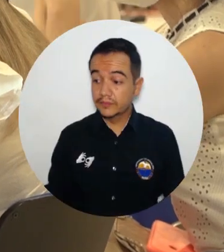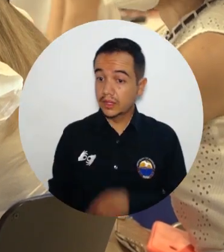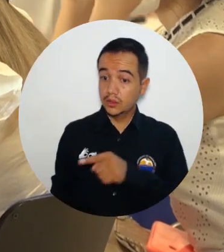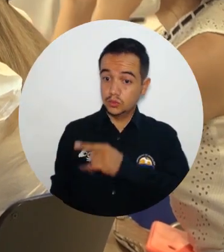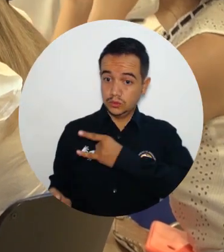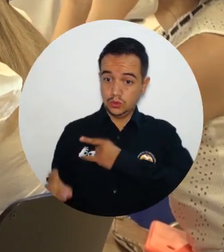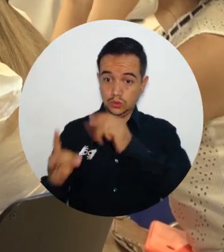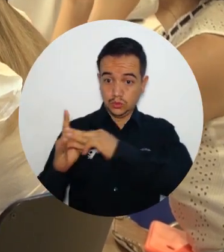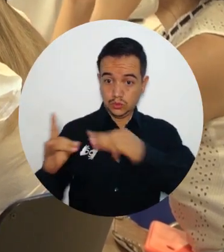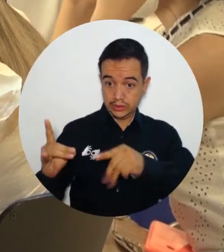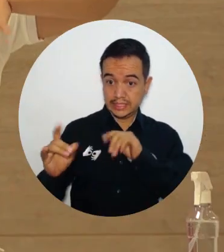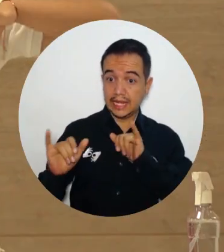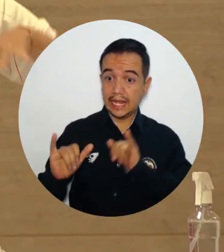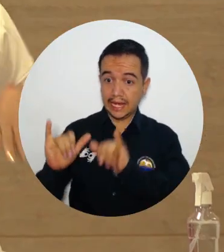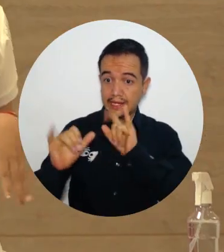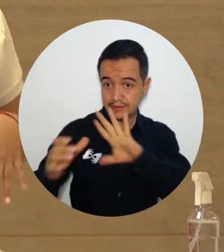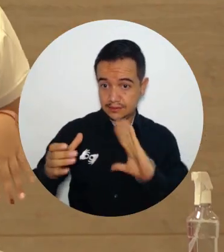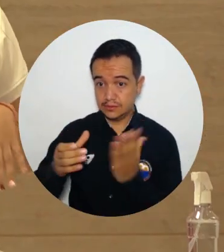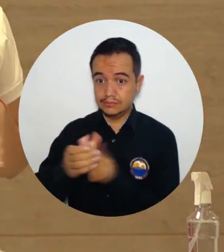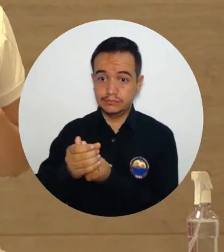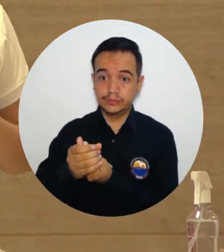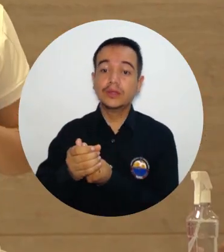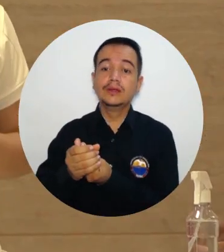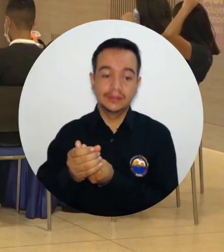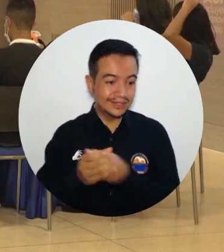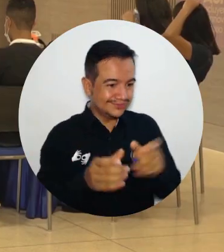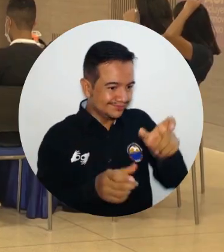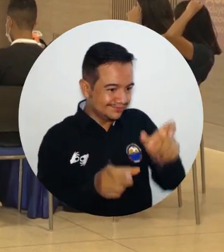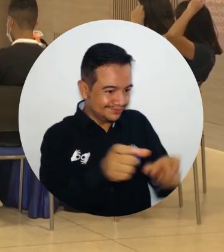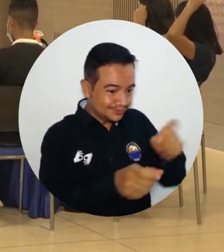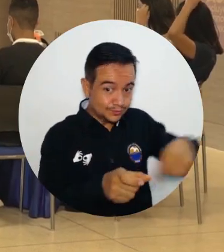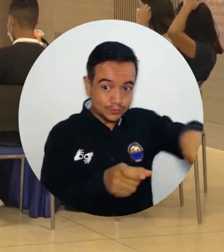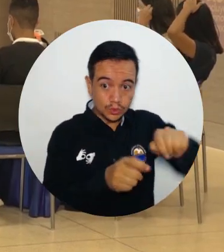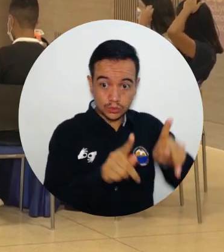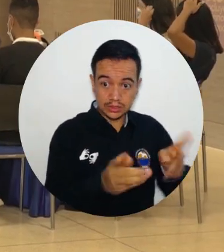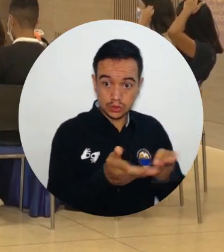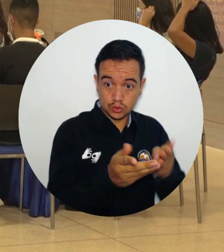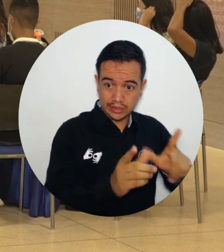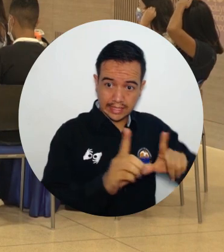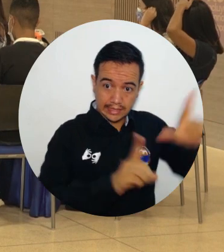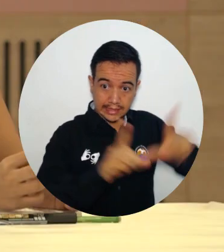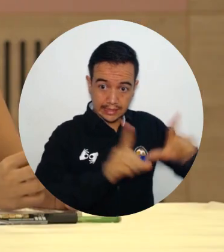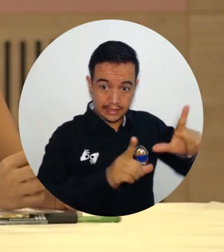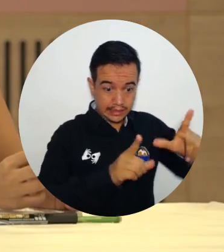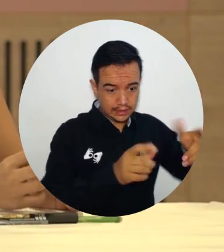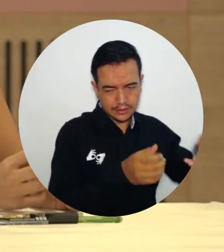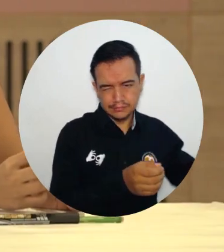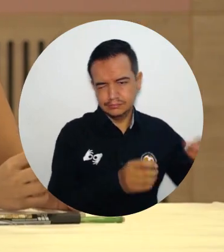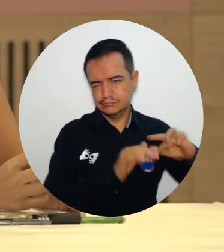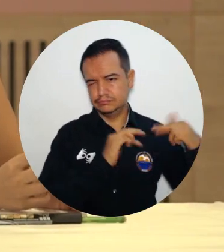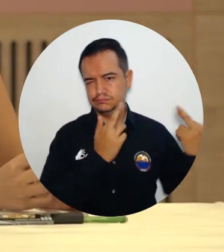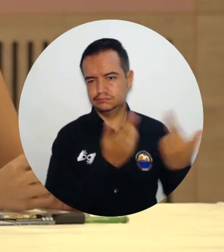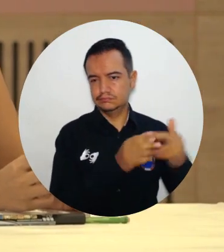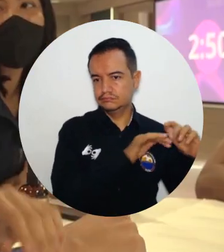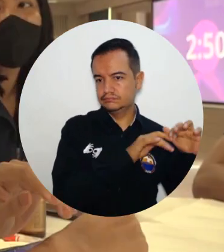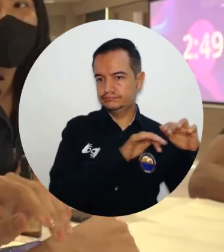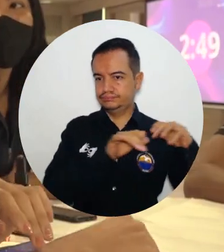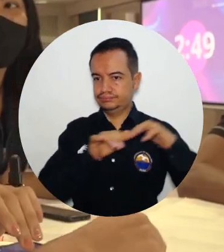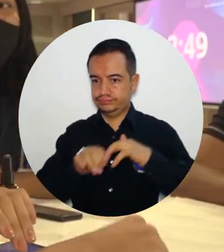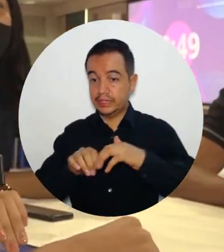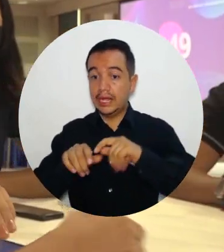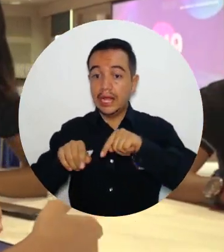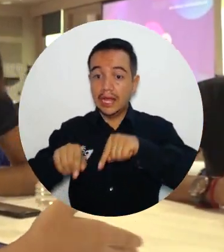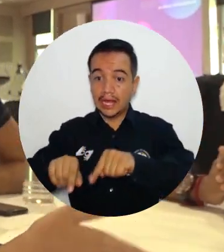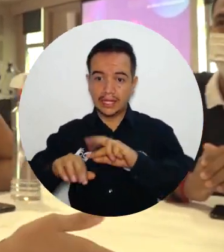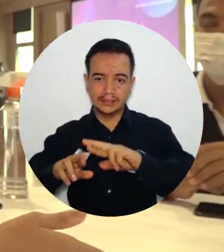De acuerdo con el espíritu inclusivo de la Universidad del Magdalena, líderes estudiantiles fueron partícipes de una reunión con el rector Pablo Vera